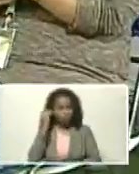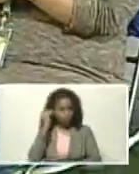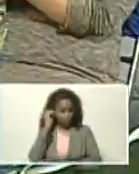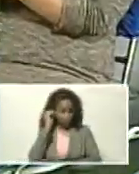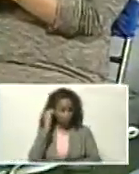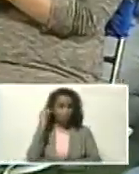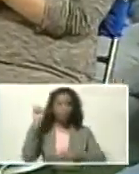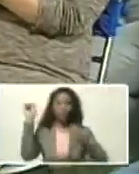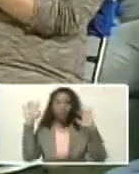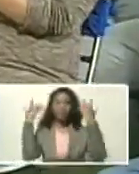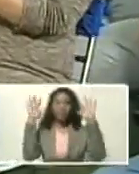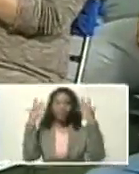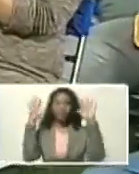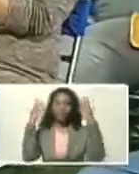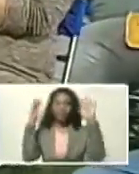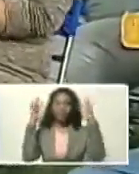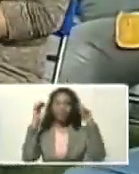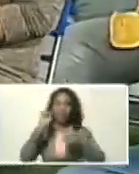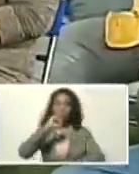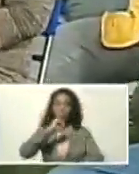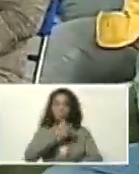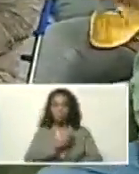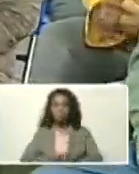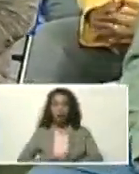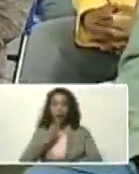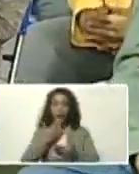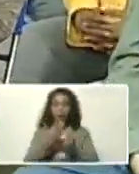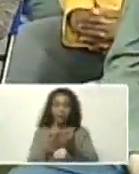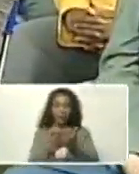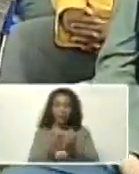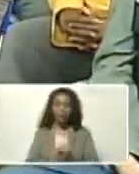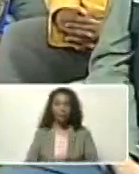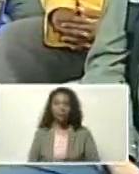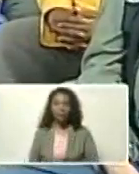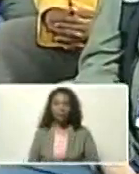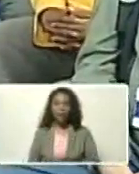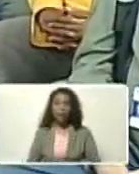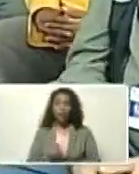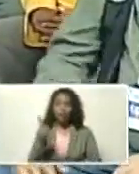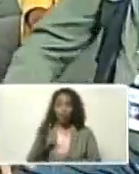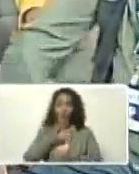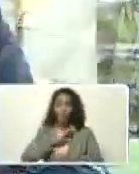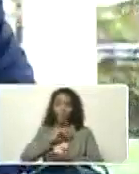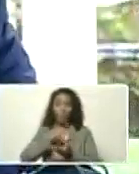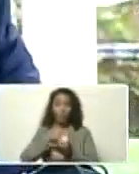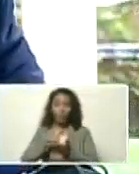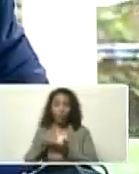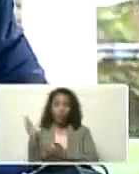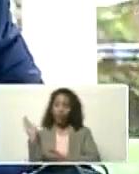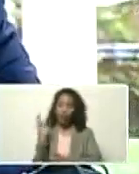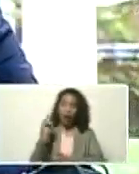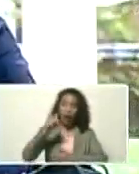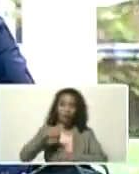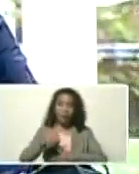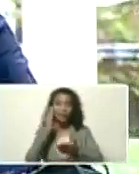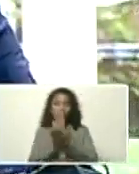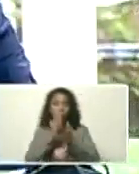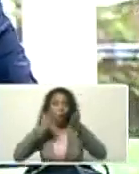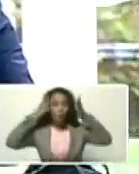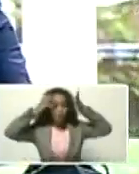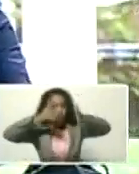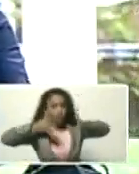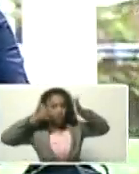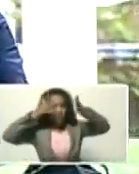Sí, presidente. Sí, presidente. Muchísimas gracias por su participación, por su presencia, siempre por sus orientaciones.